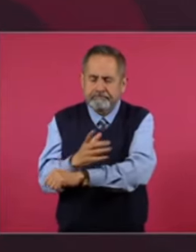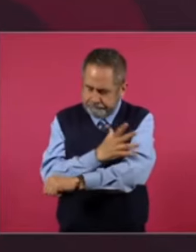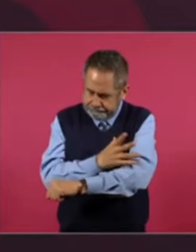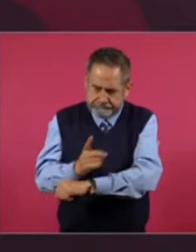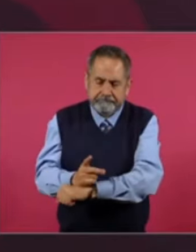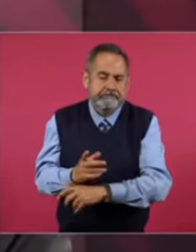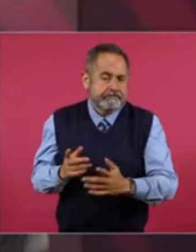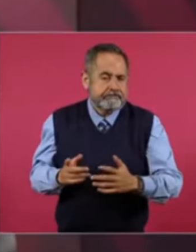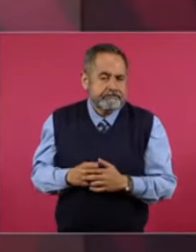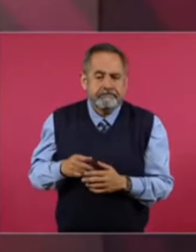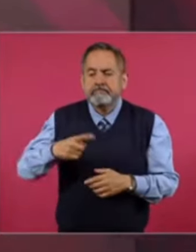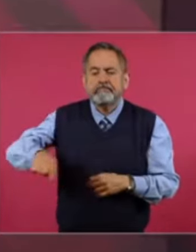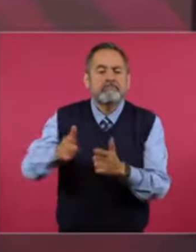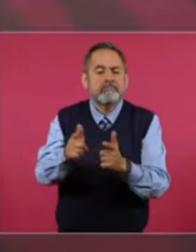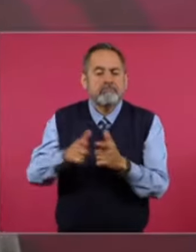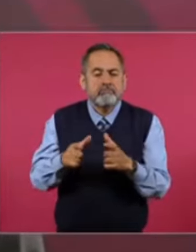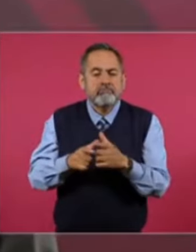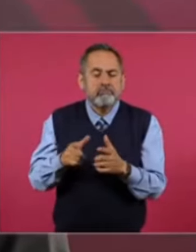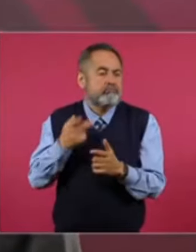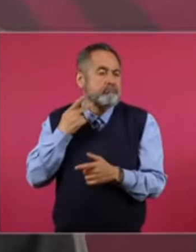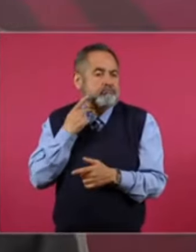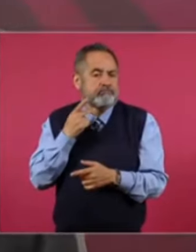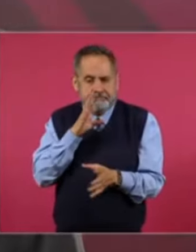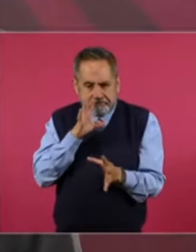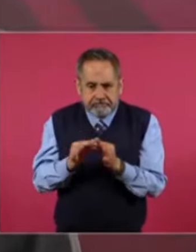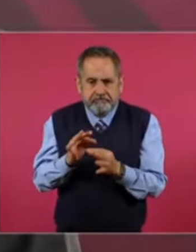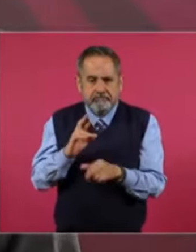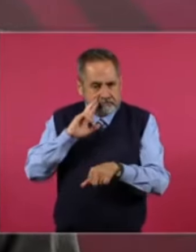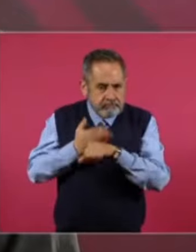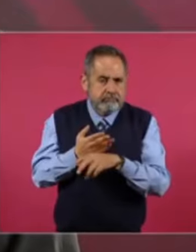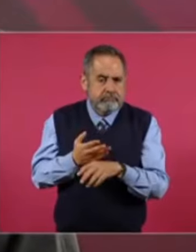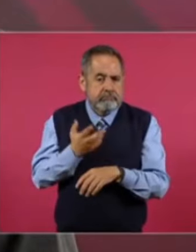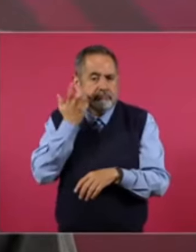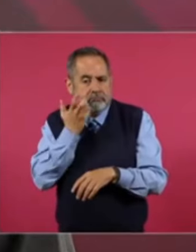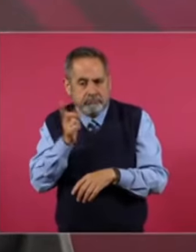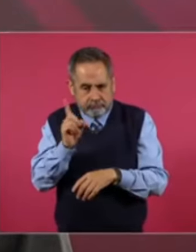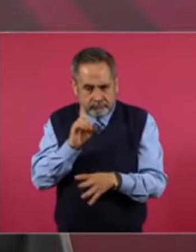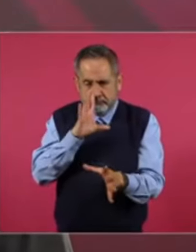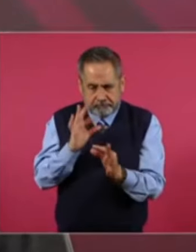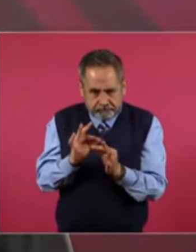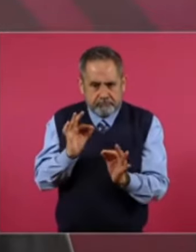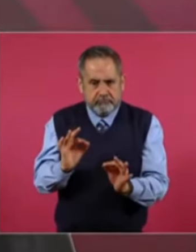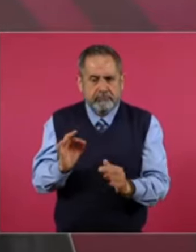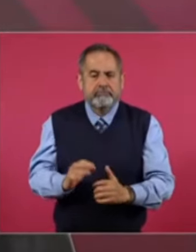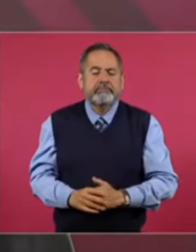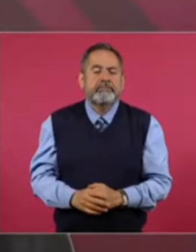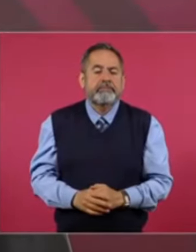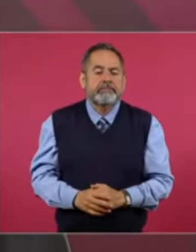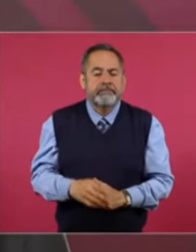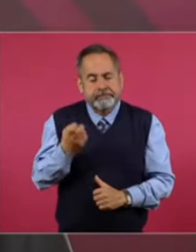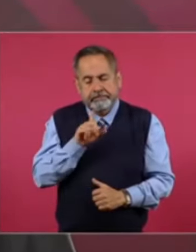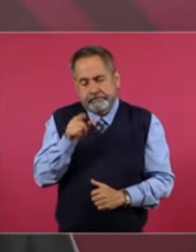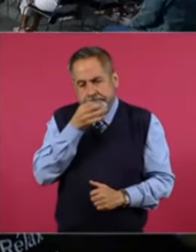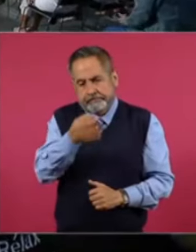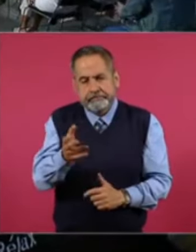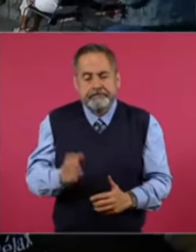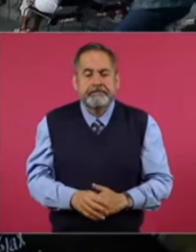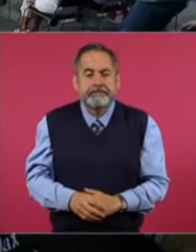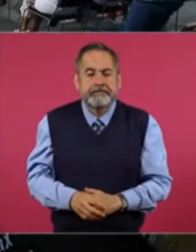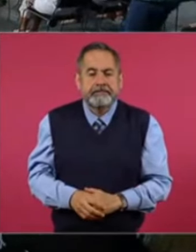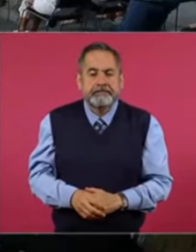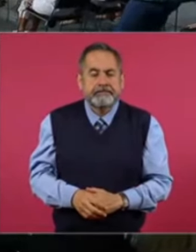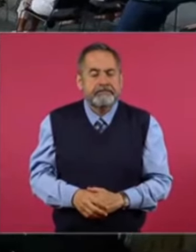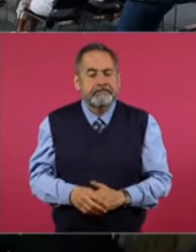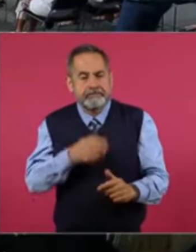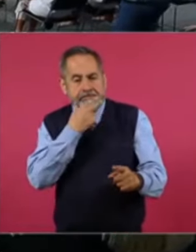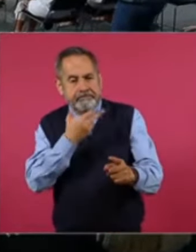Que los partidos cumplan. Y actúen con honestidad. Eso es lo que puedo comentarte. Gracias,